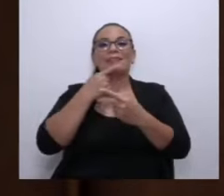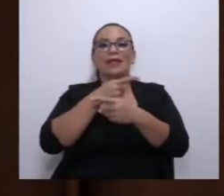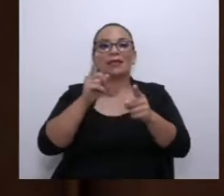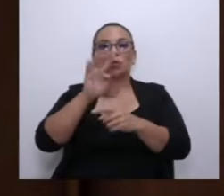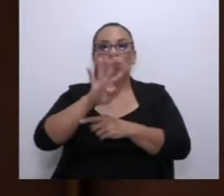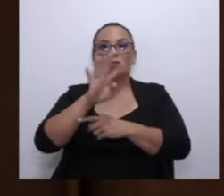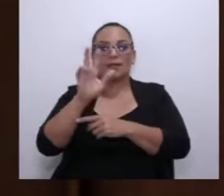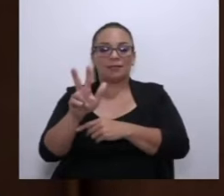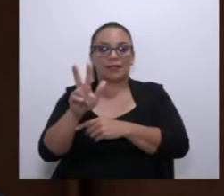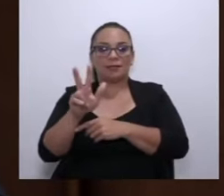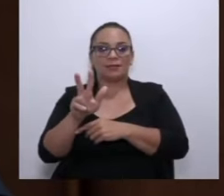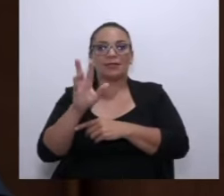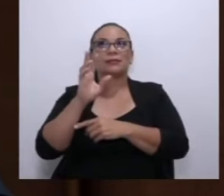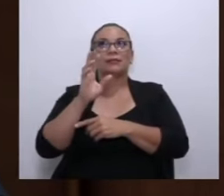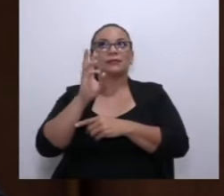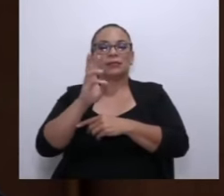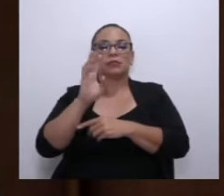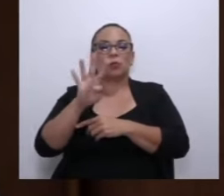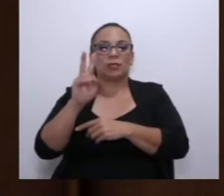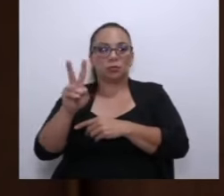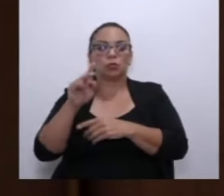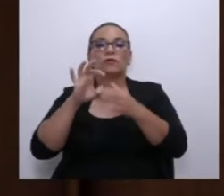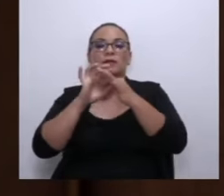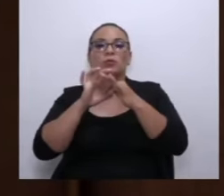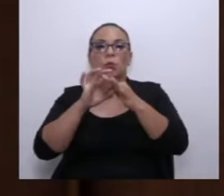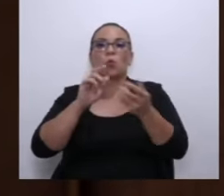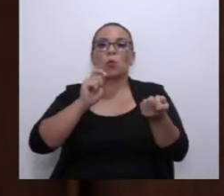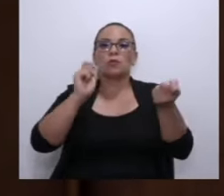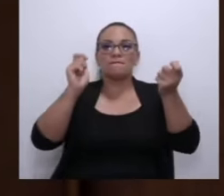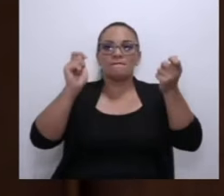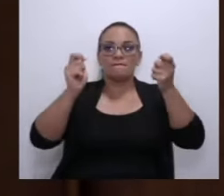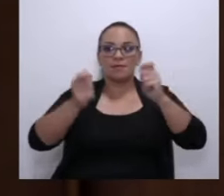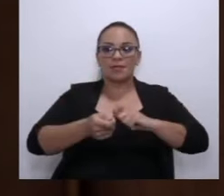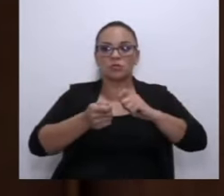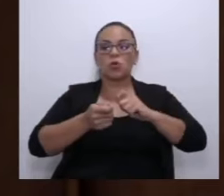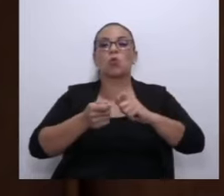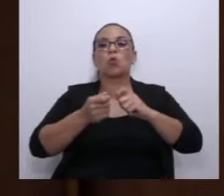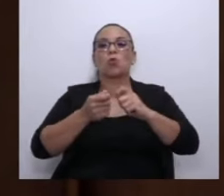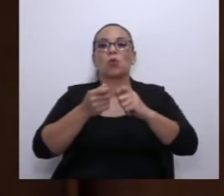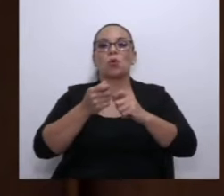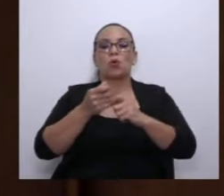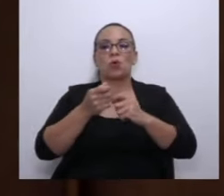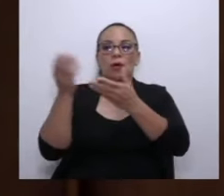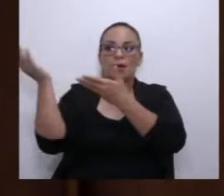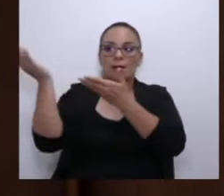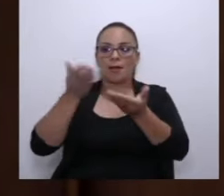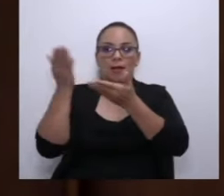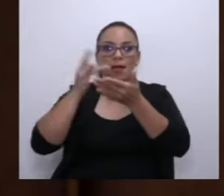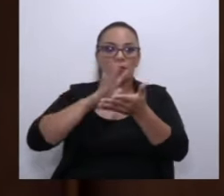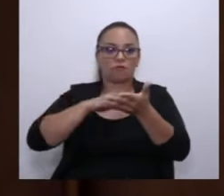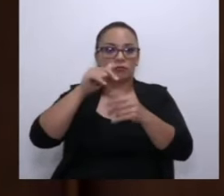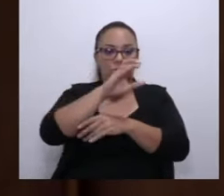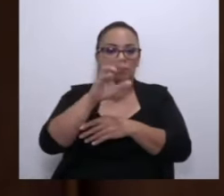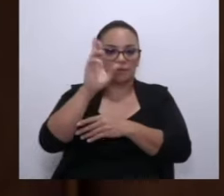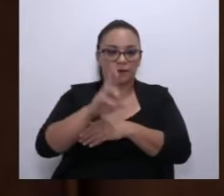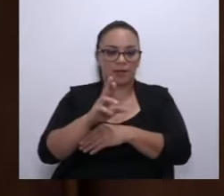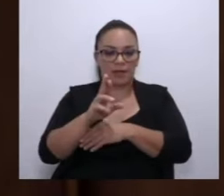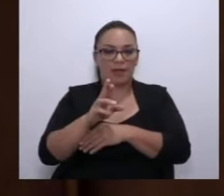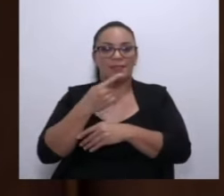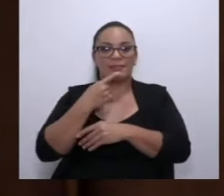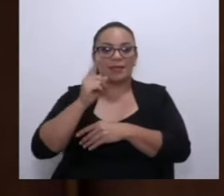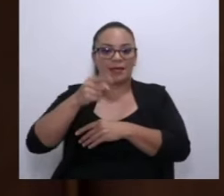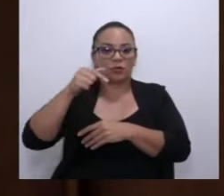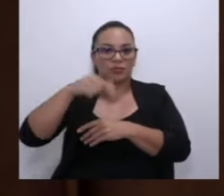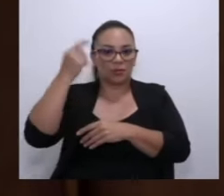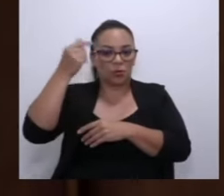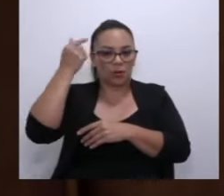.642 que tiene que ver con la modificación de la importación del arroz a Costa Rica, decreto de este gobierno cuando